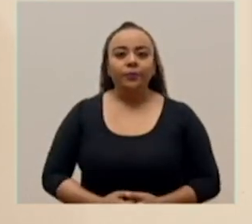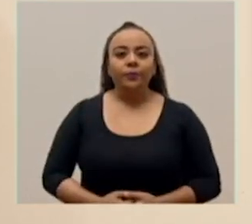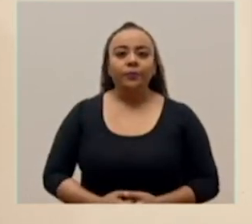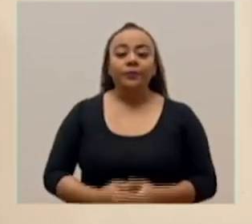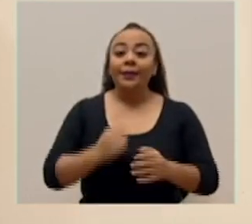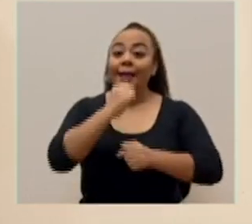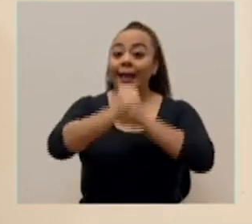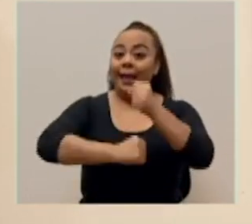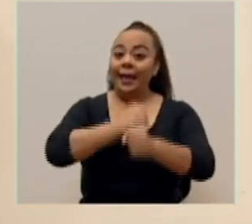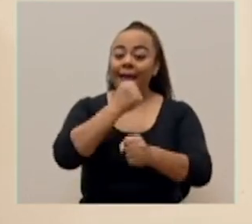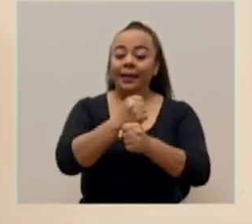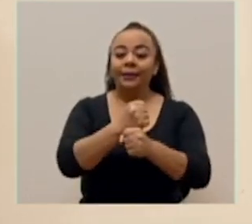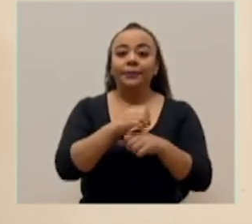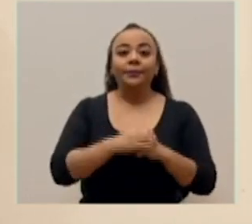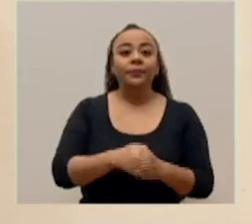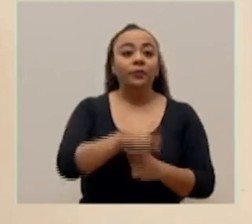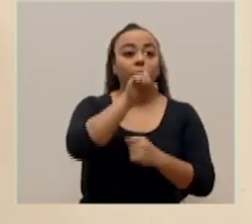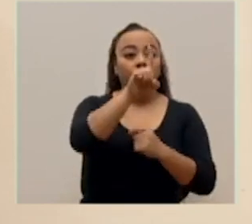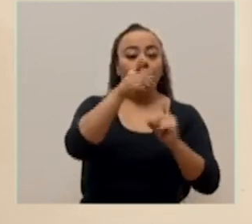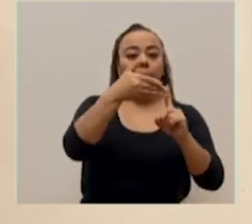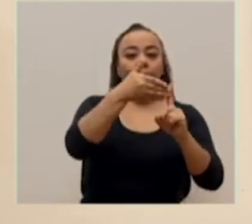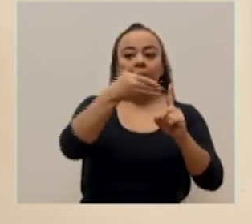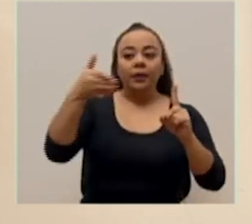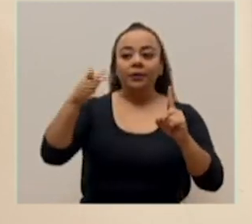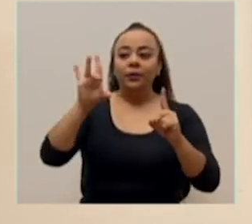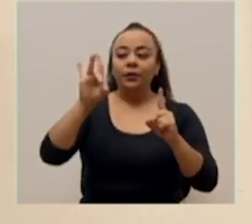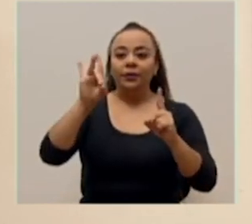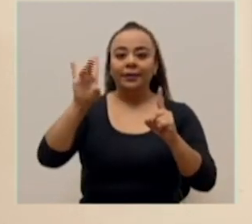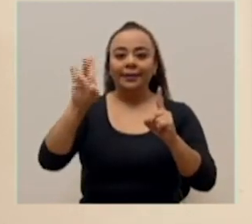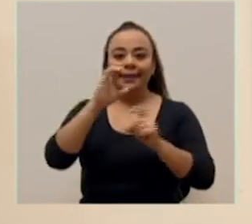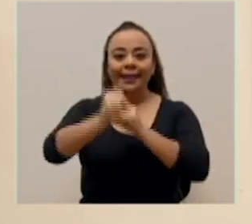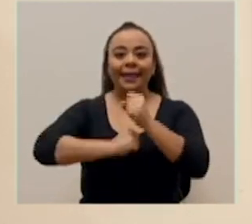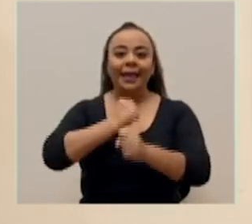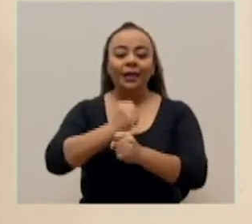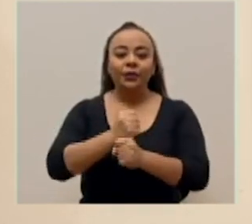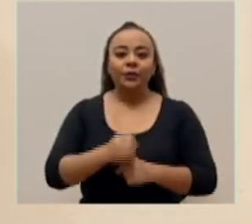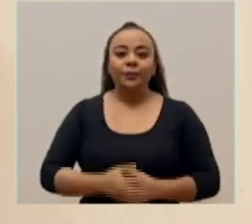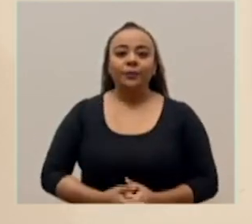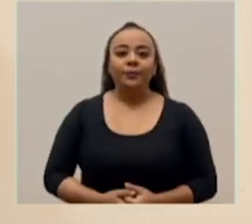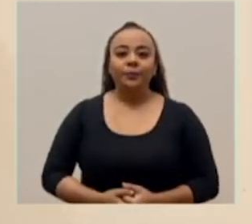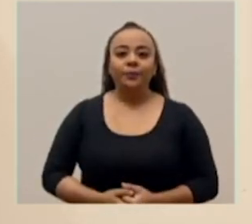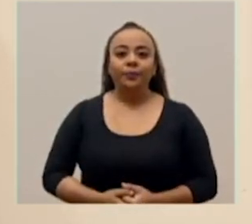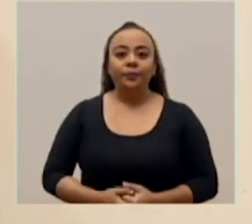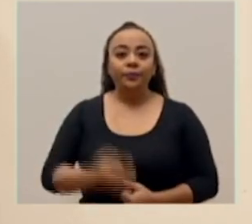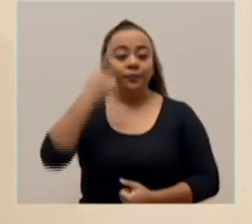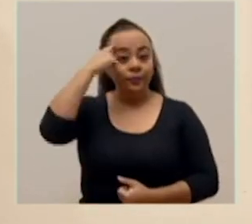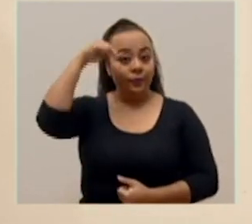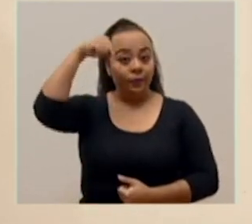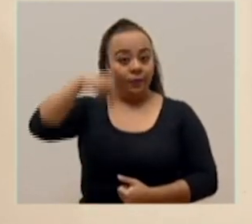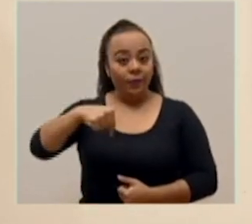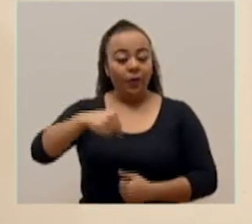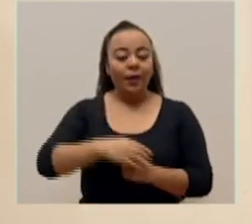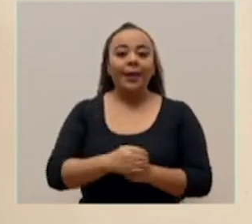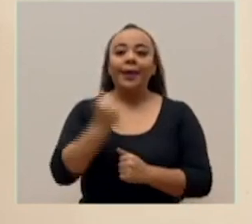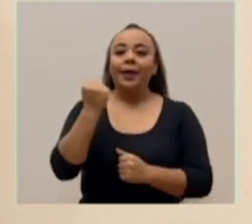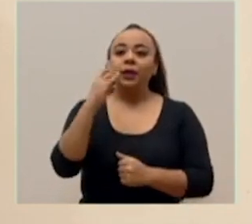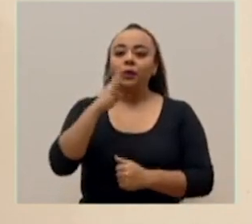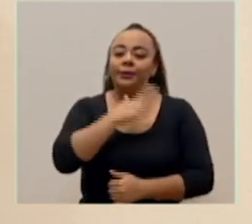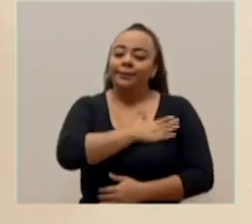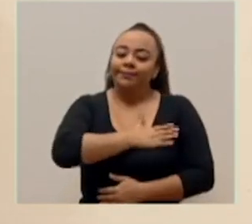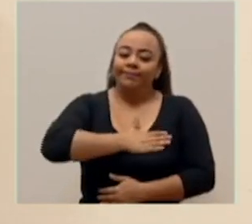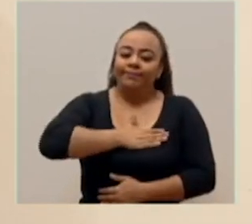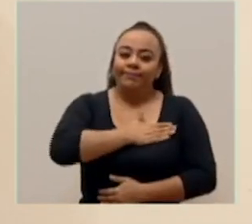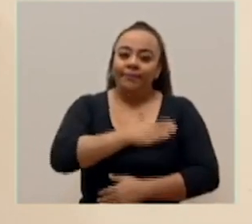con un rango de edad que va de los 1 a los 87 años. Para hoy se reportan 14 lamentables